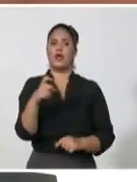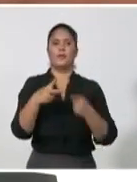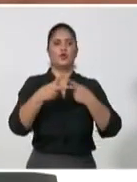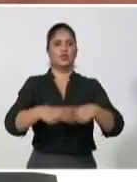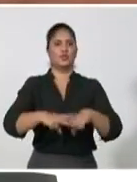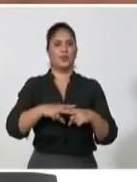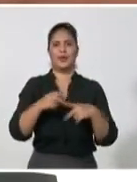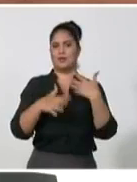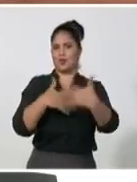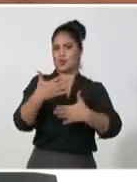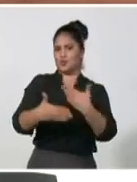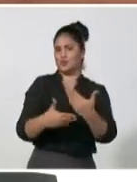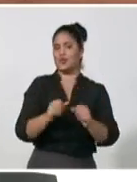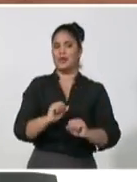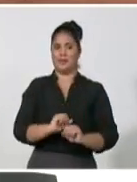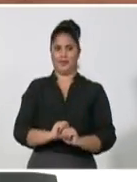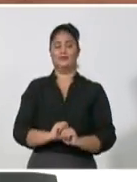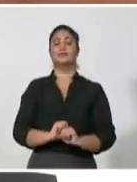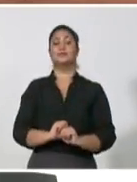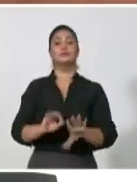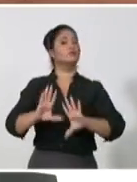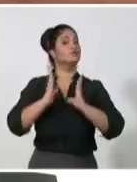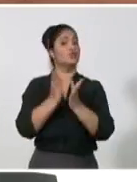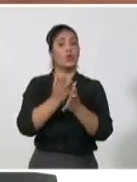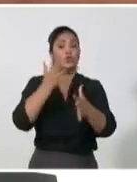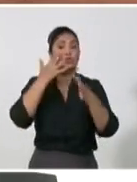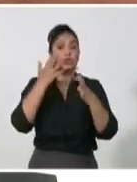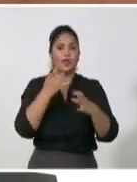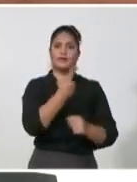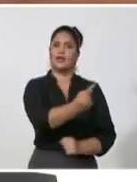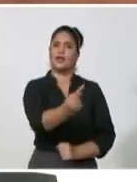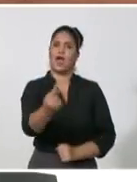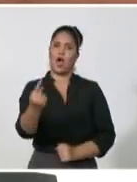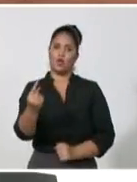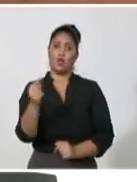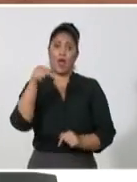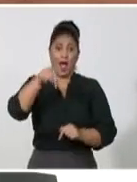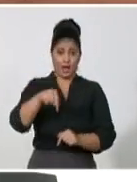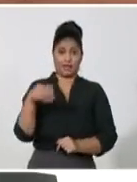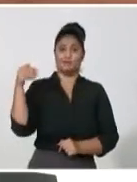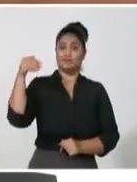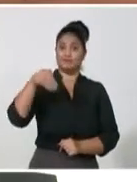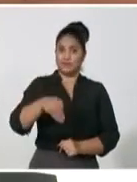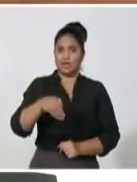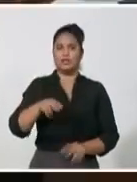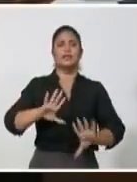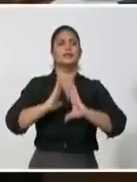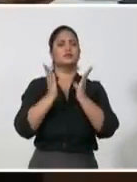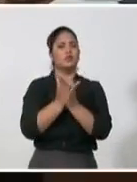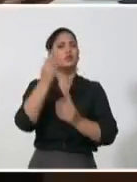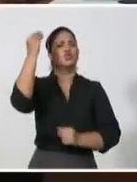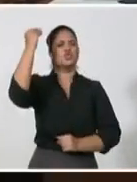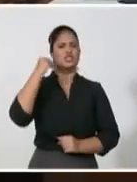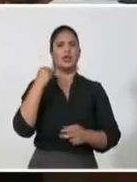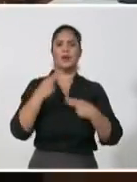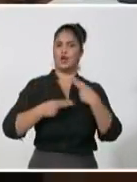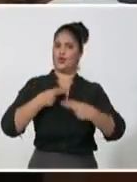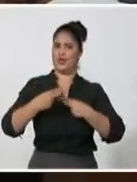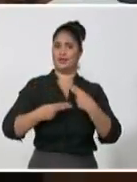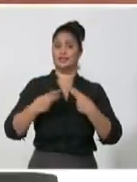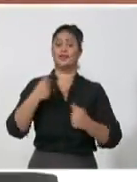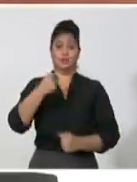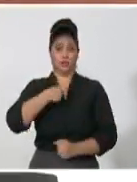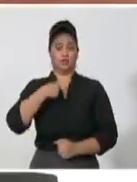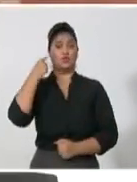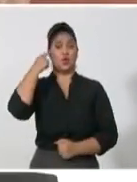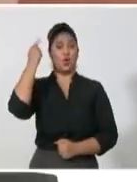tomas de decisiones y la solución de los problemas. Por tanto, yo creo que será importante de cara al futuro que haya no